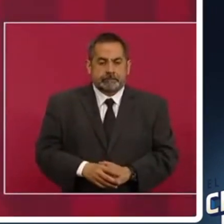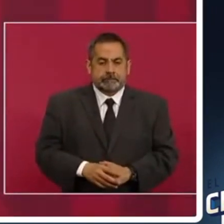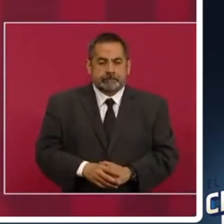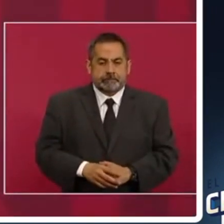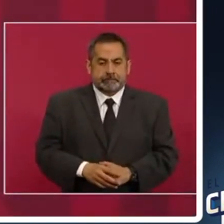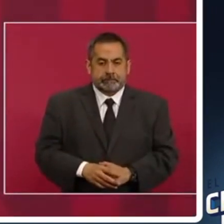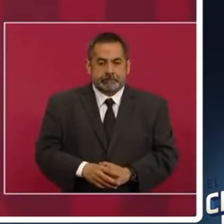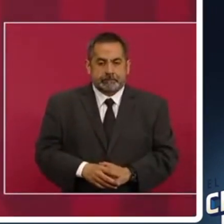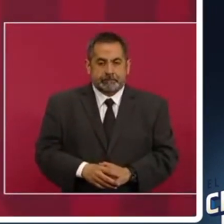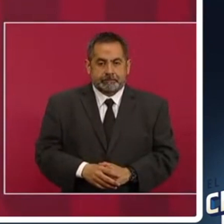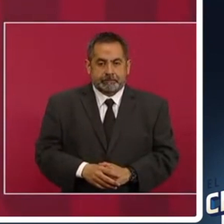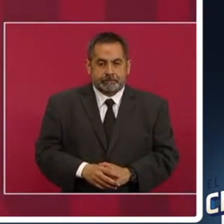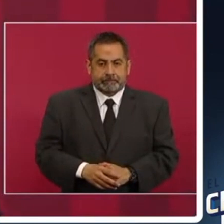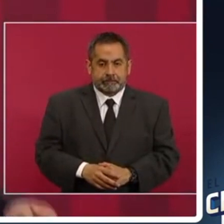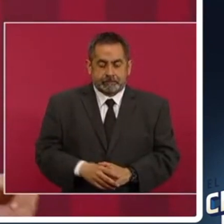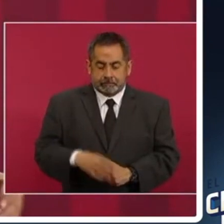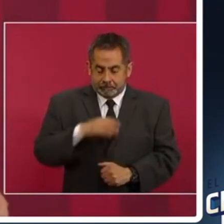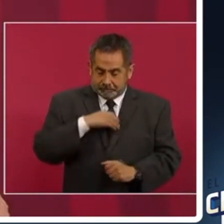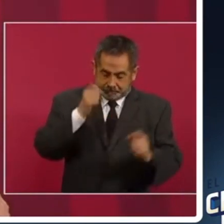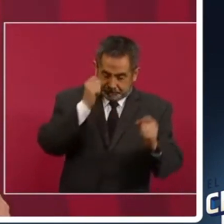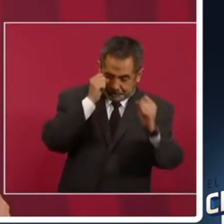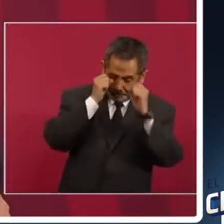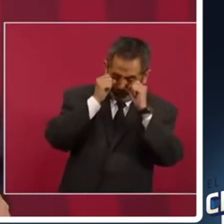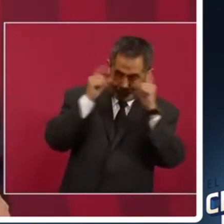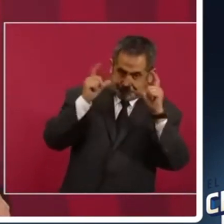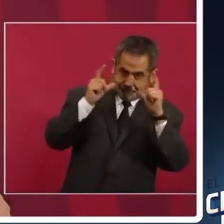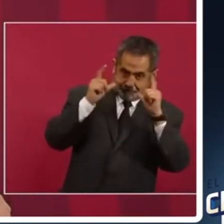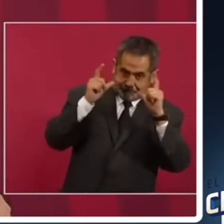Me he quedado anonadado.